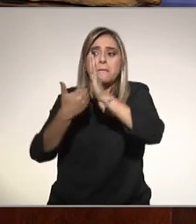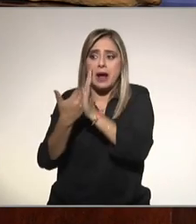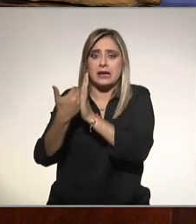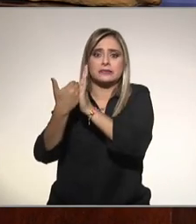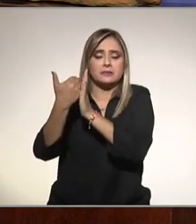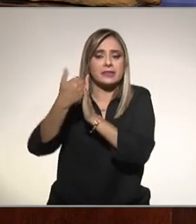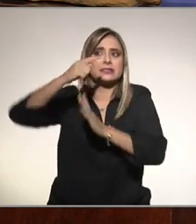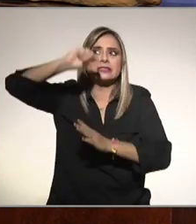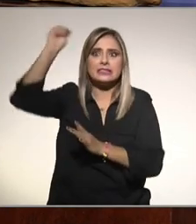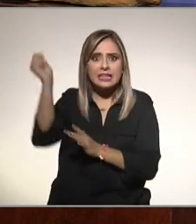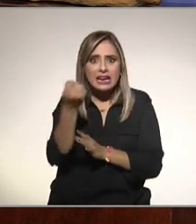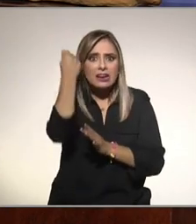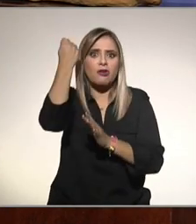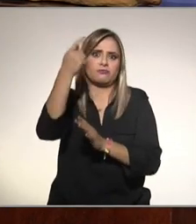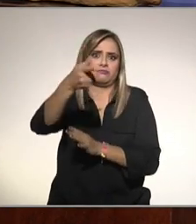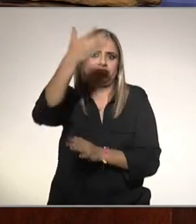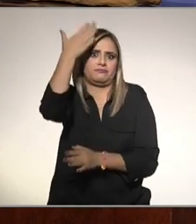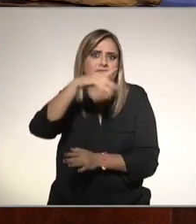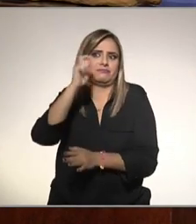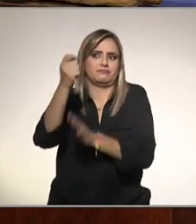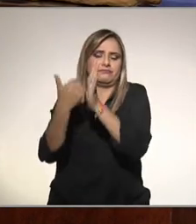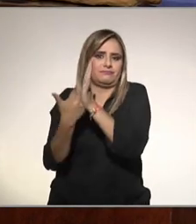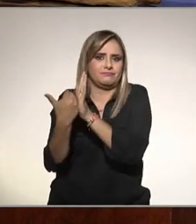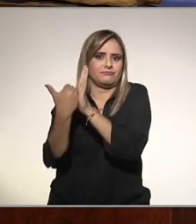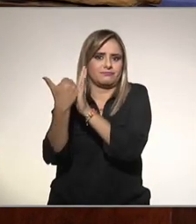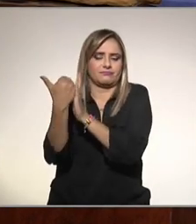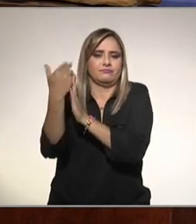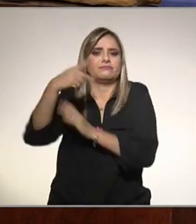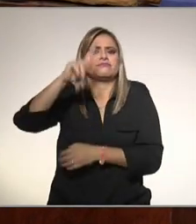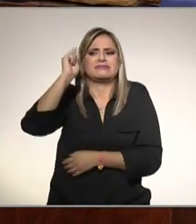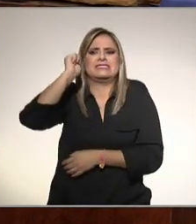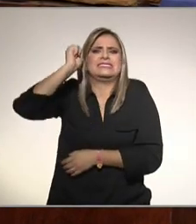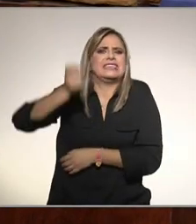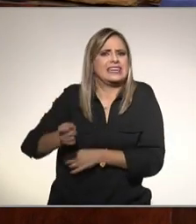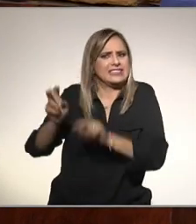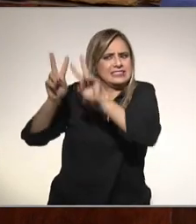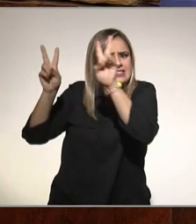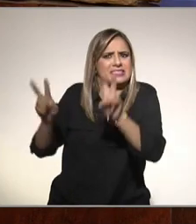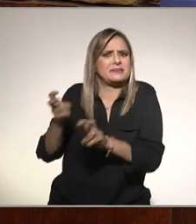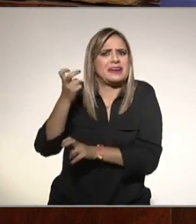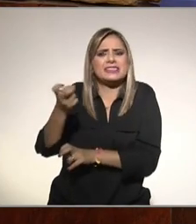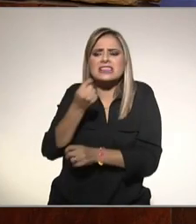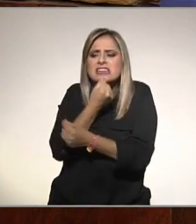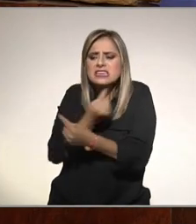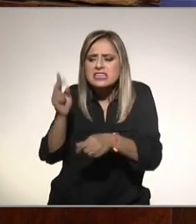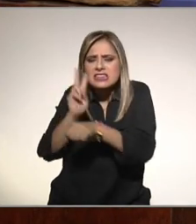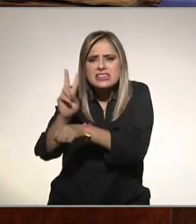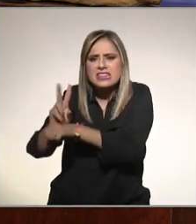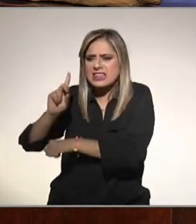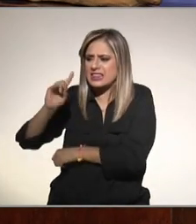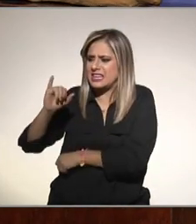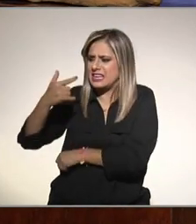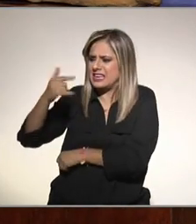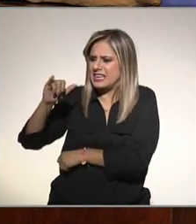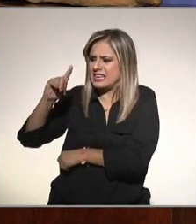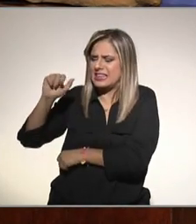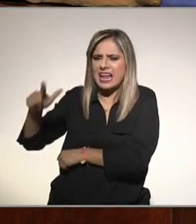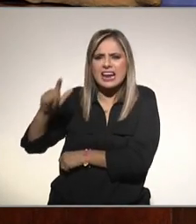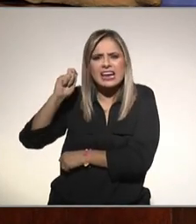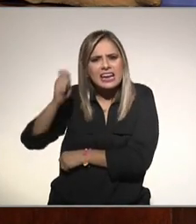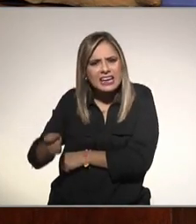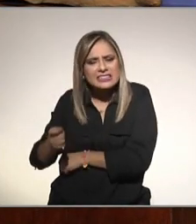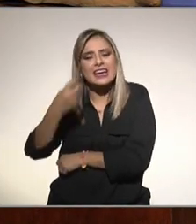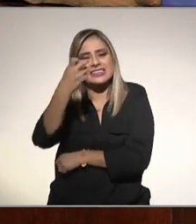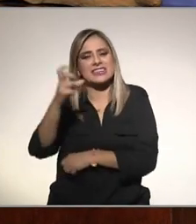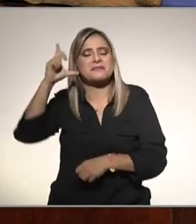y la tecnología por supuesto es una aliada pero qué hay acerca de este tema quiere saber de qué se trata que es una niñera digital bueno pues